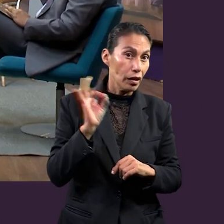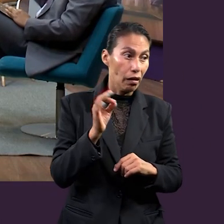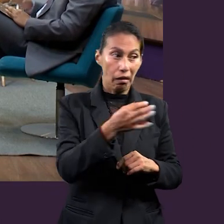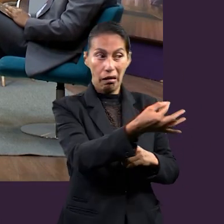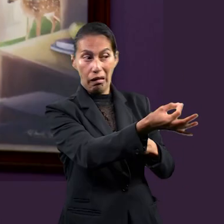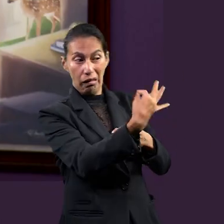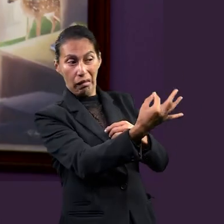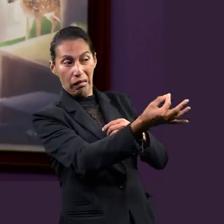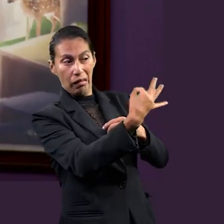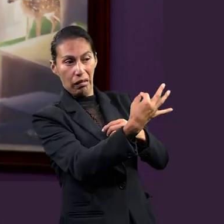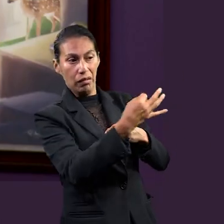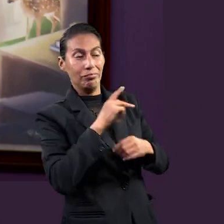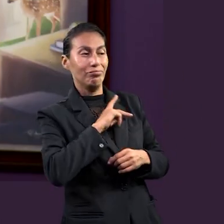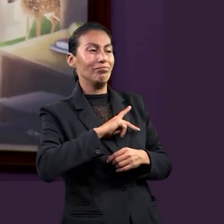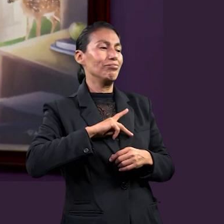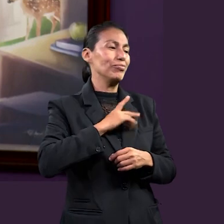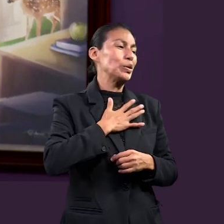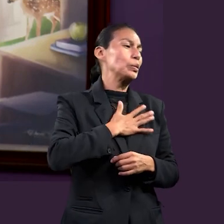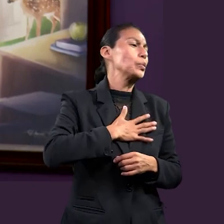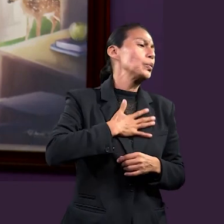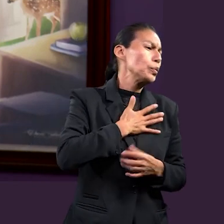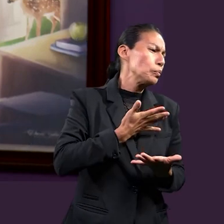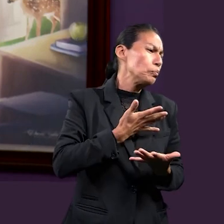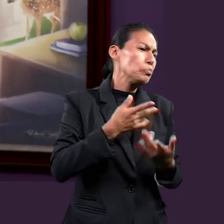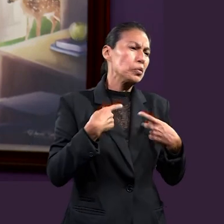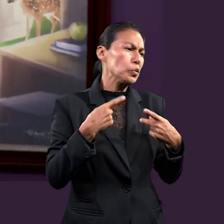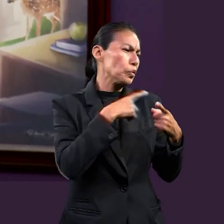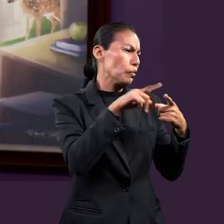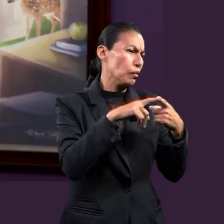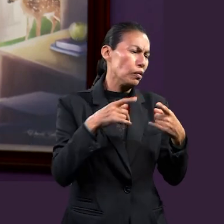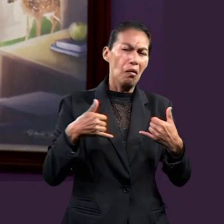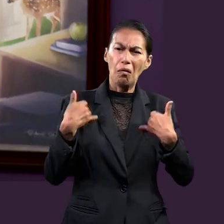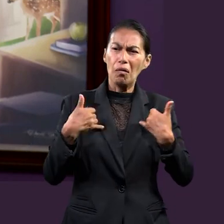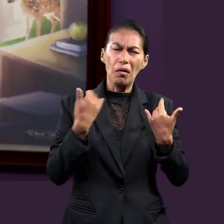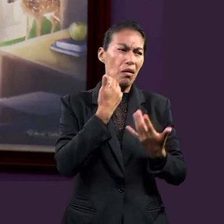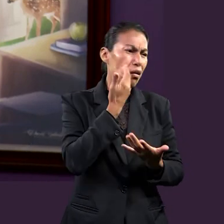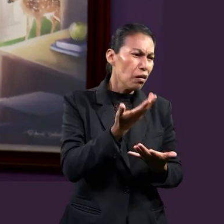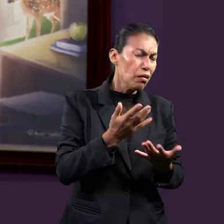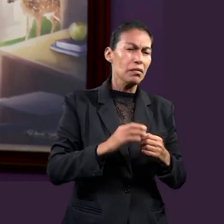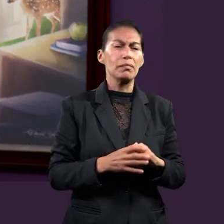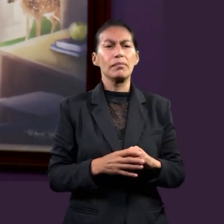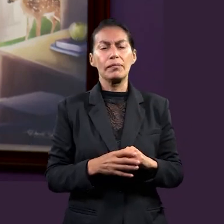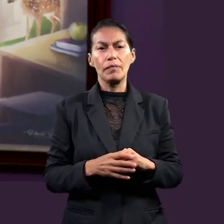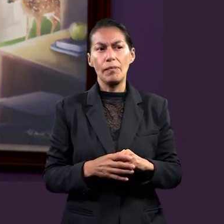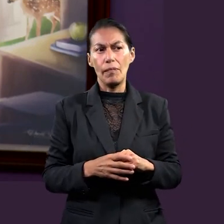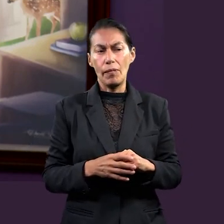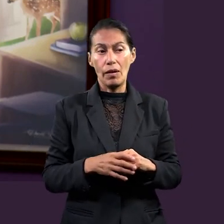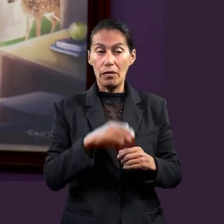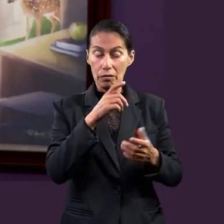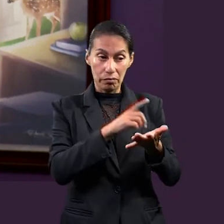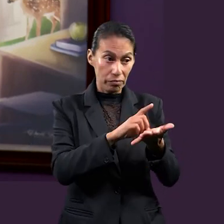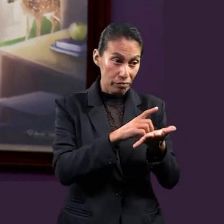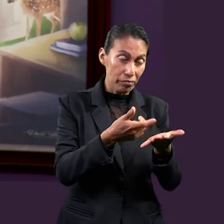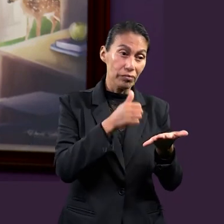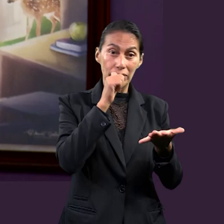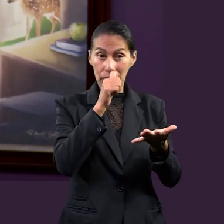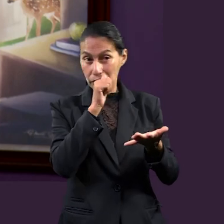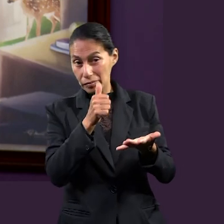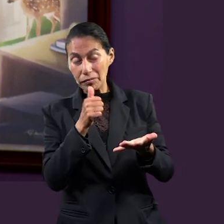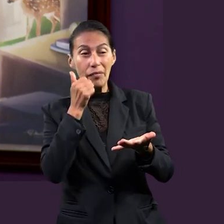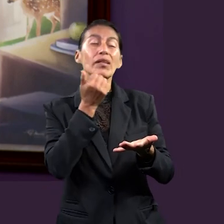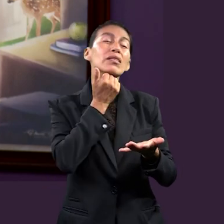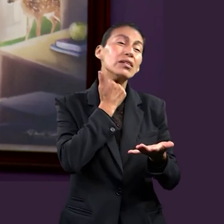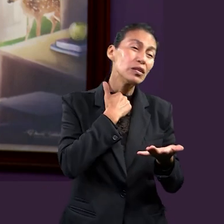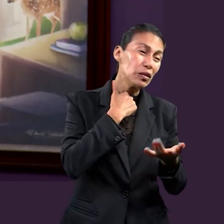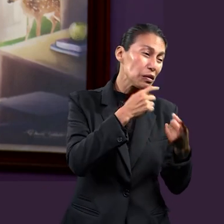poquito más, quizá a lo mejor muy urgente, pero a veces los dardos del enemigo son el placer y el gusto que nos puede dar a nosotros